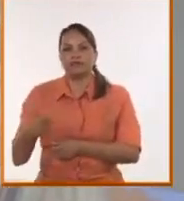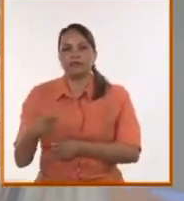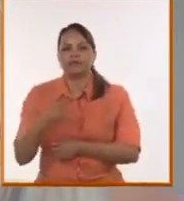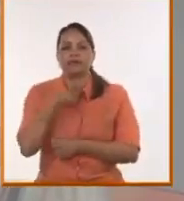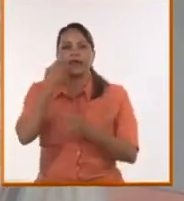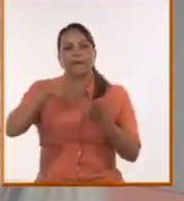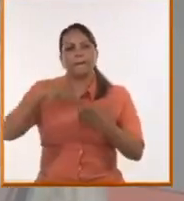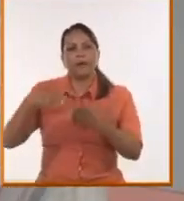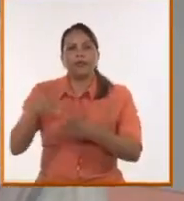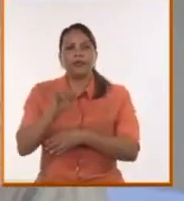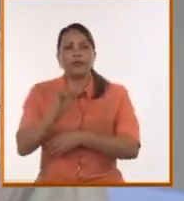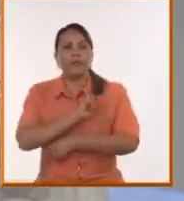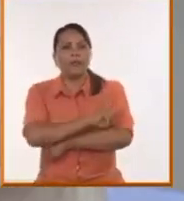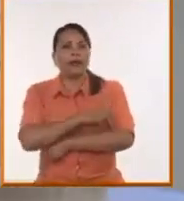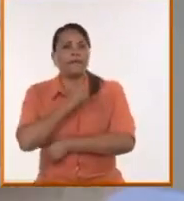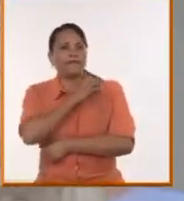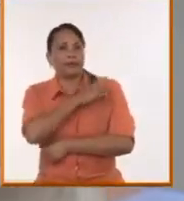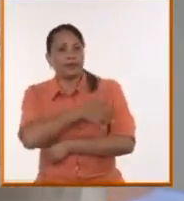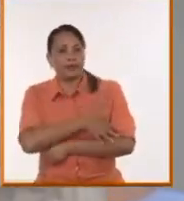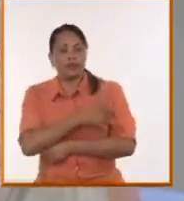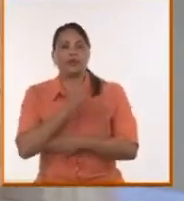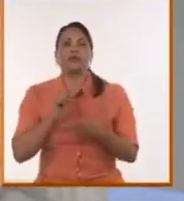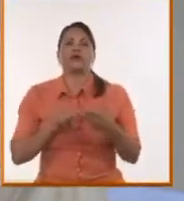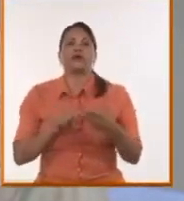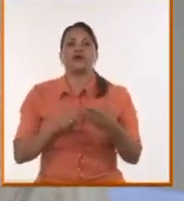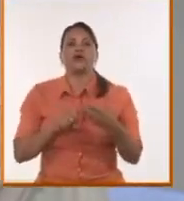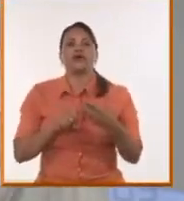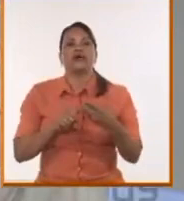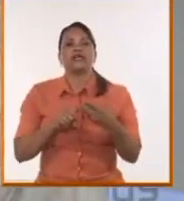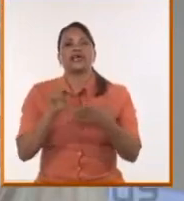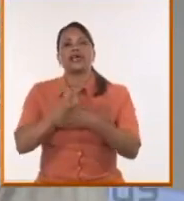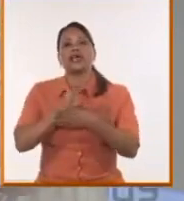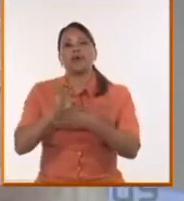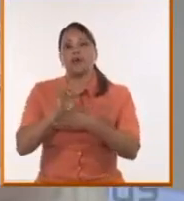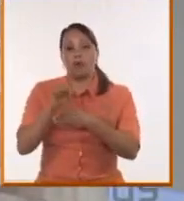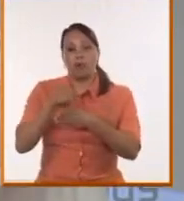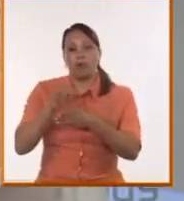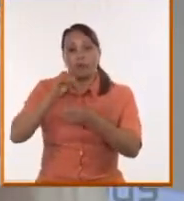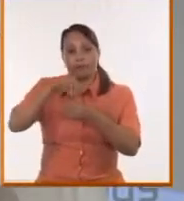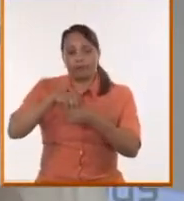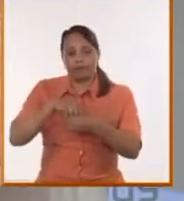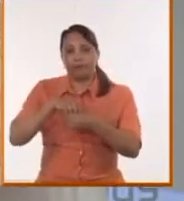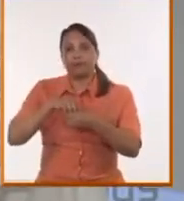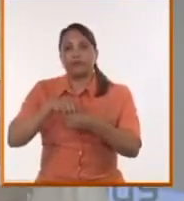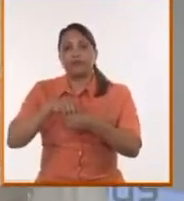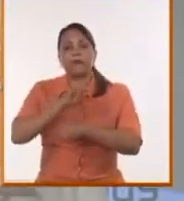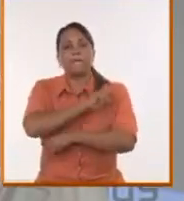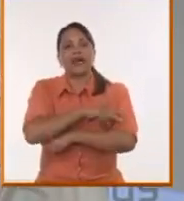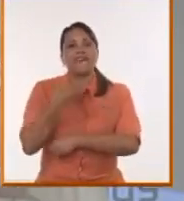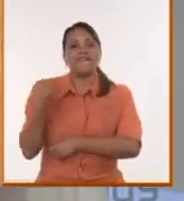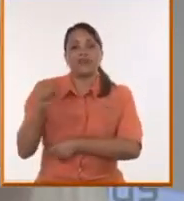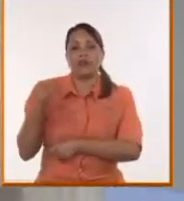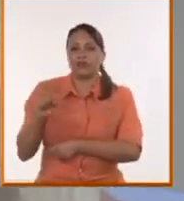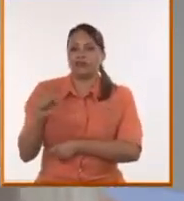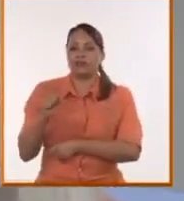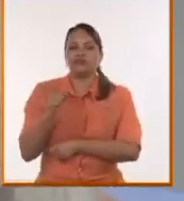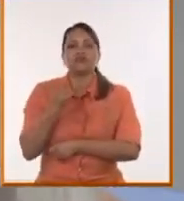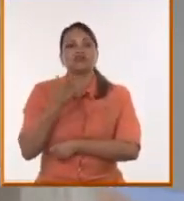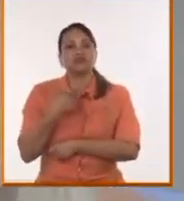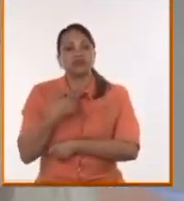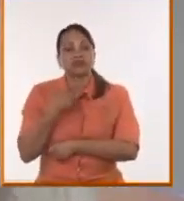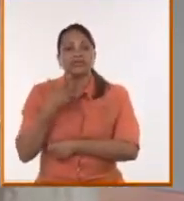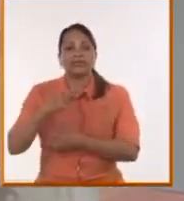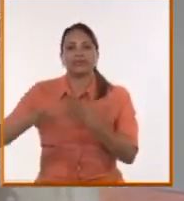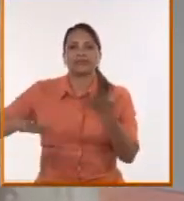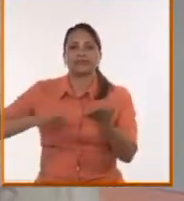está pasando en Palestina, un genocidio televisado, dentro de un Ecuador que es hoy por hoy el país más violento del continente. Terminamos el año